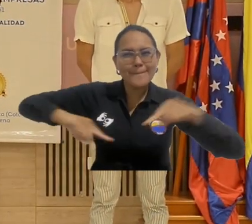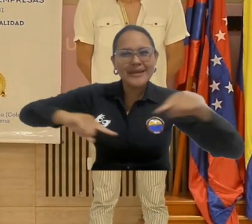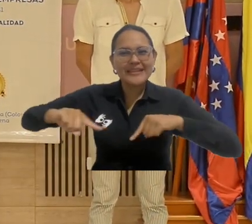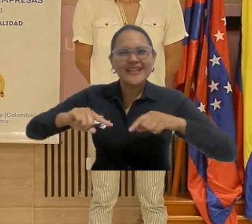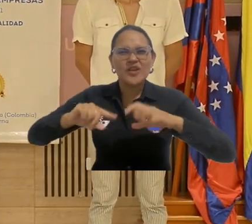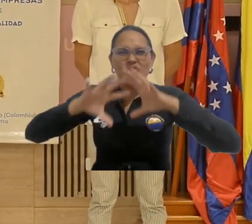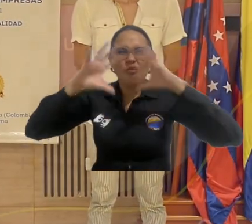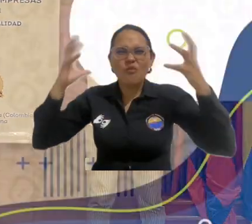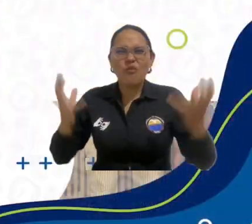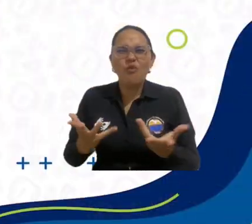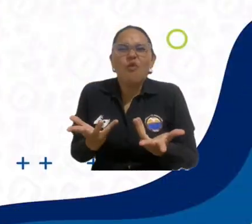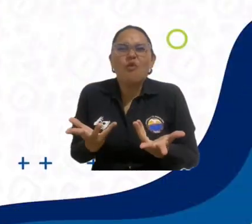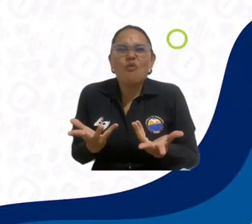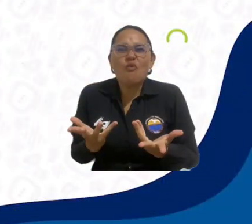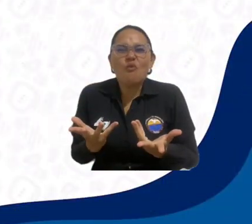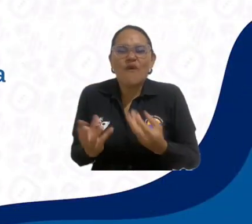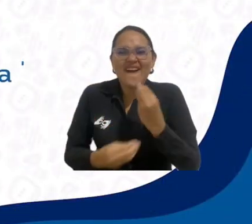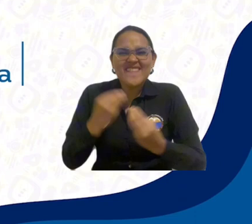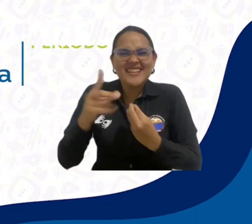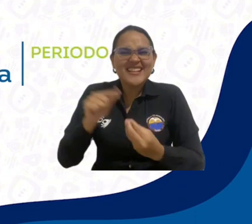administración en el metaverso.